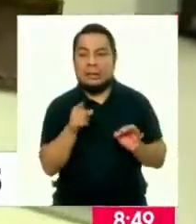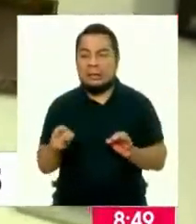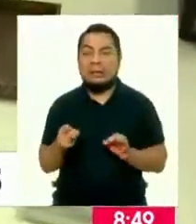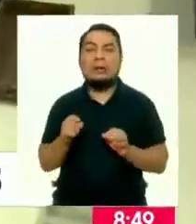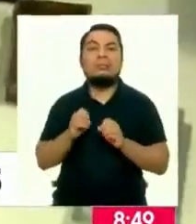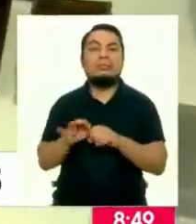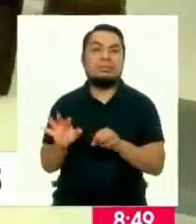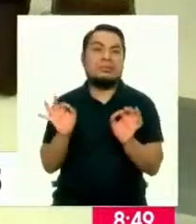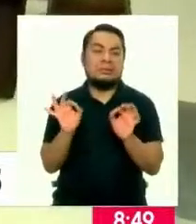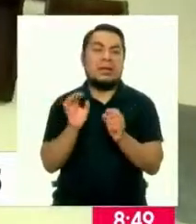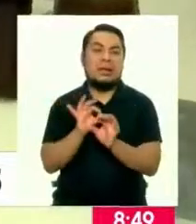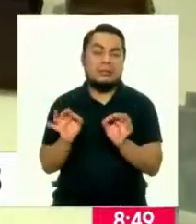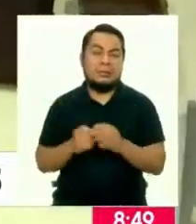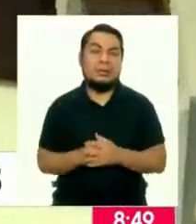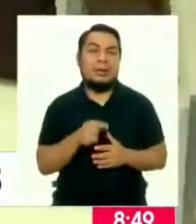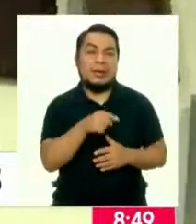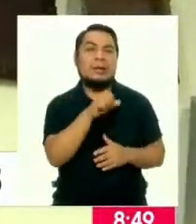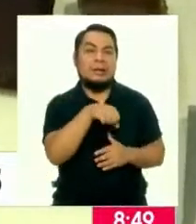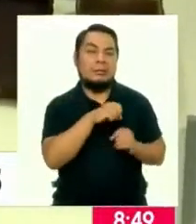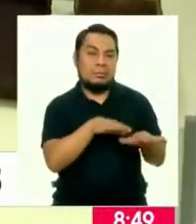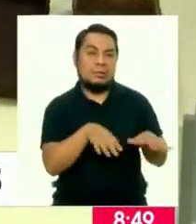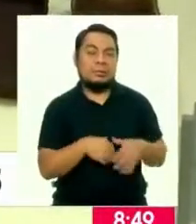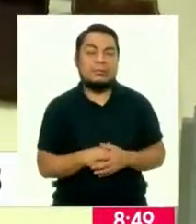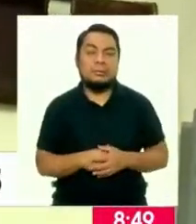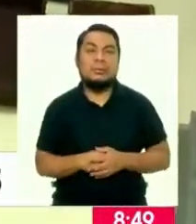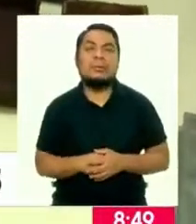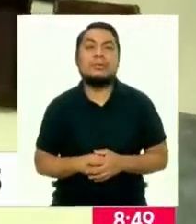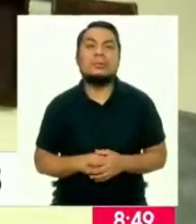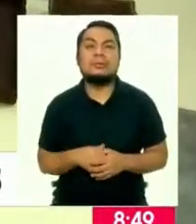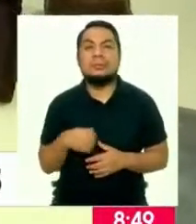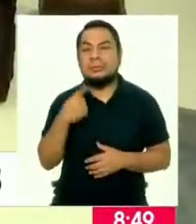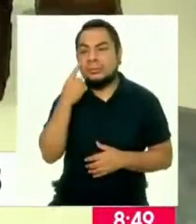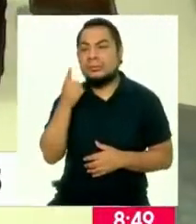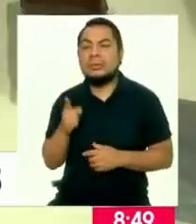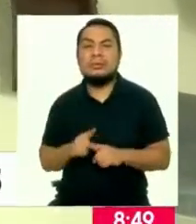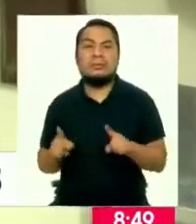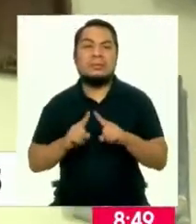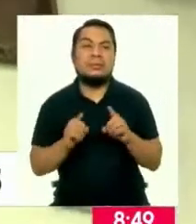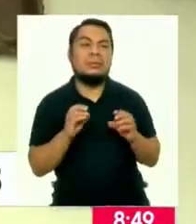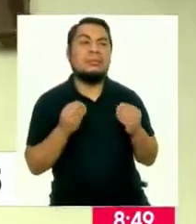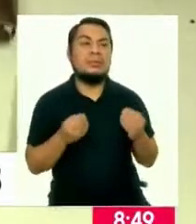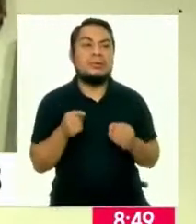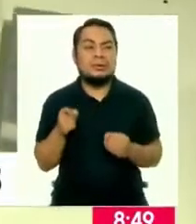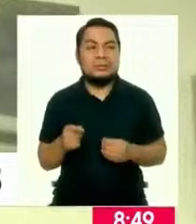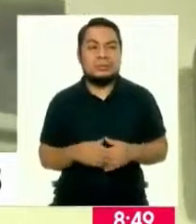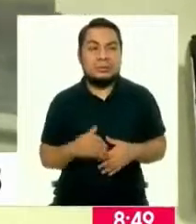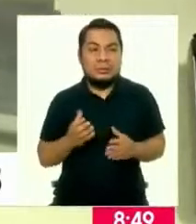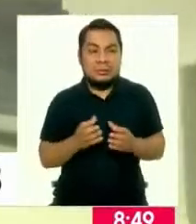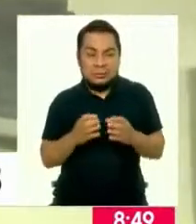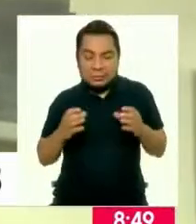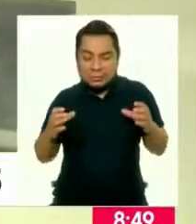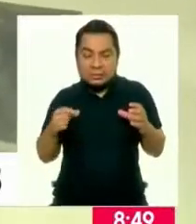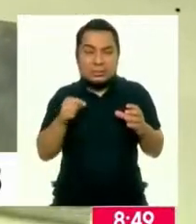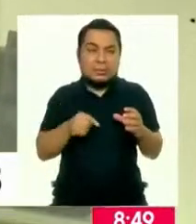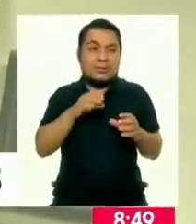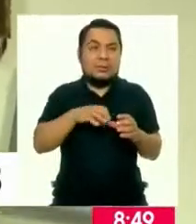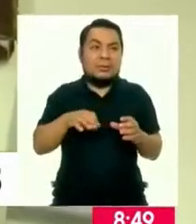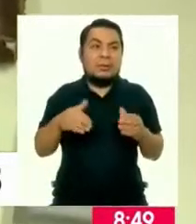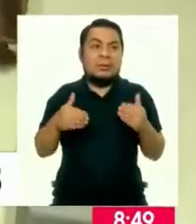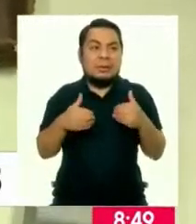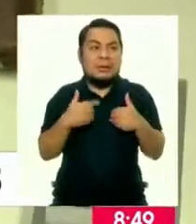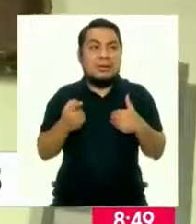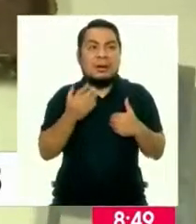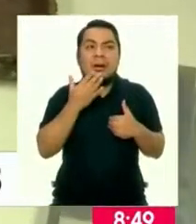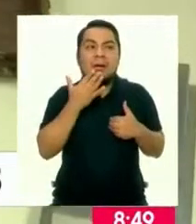medio ambiente. Ahora, también quisiera conocer, Silvia, ¿en qué se diferencia, por ejemplo, este envase, que tiene